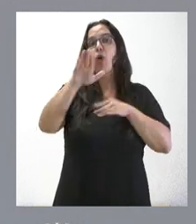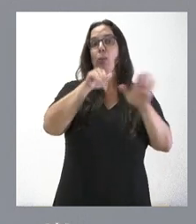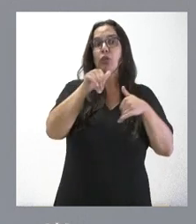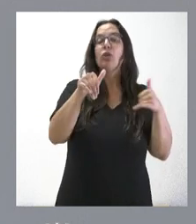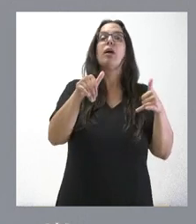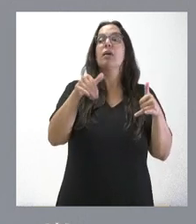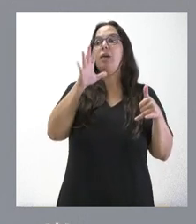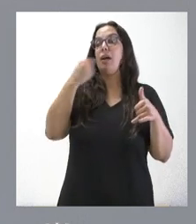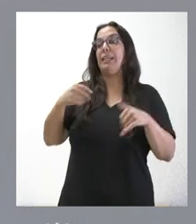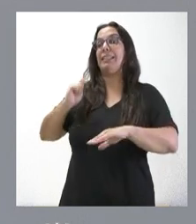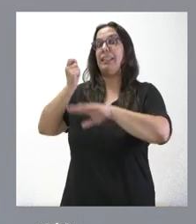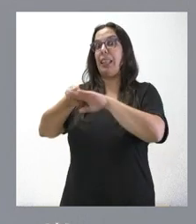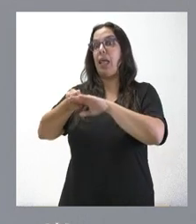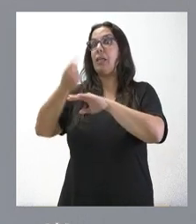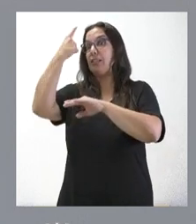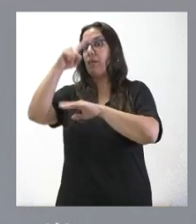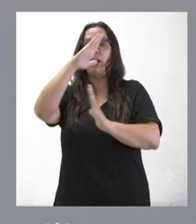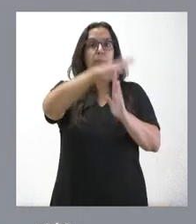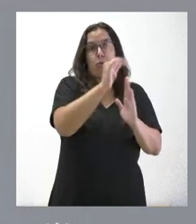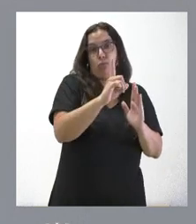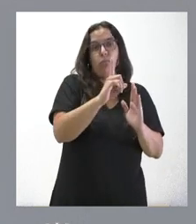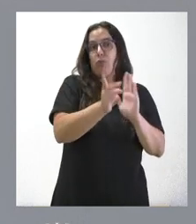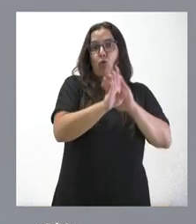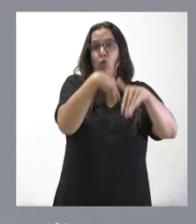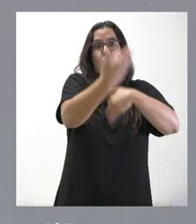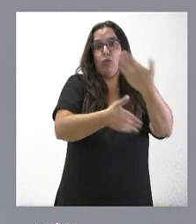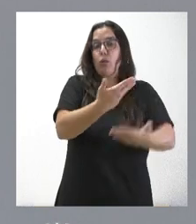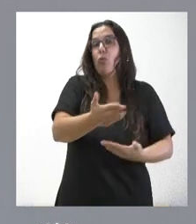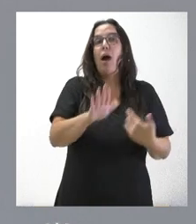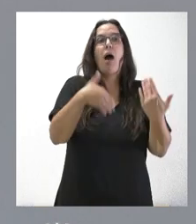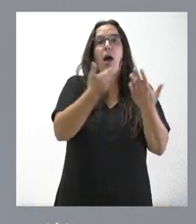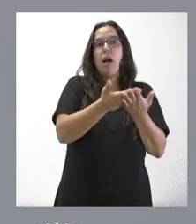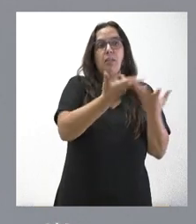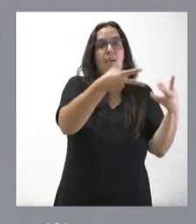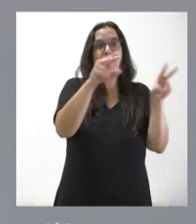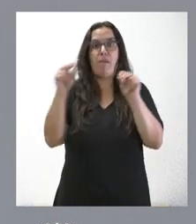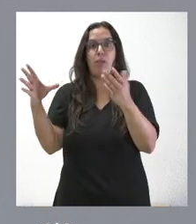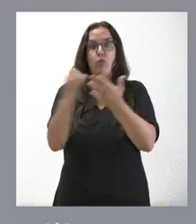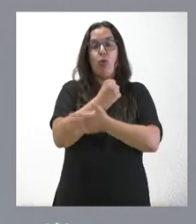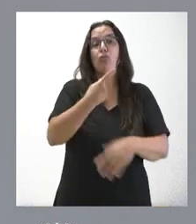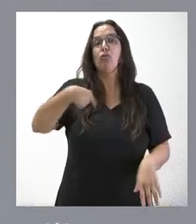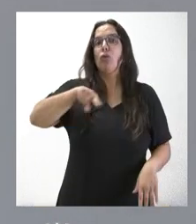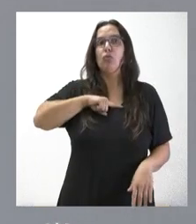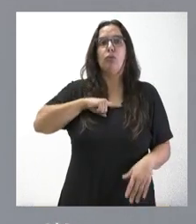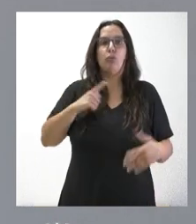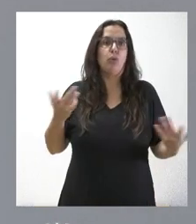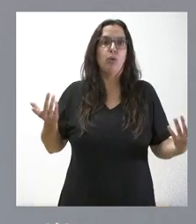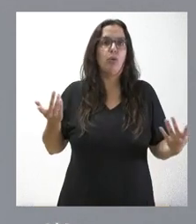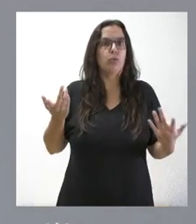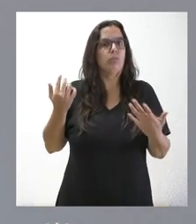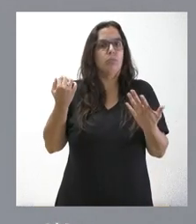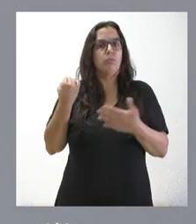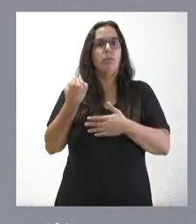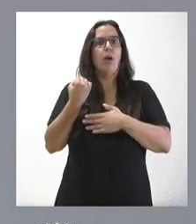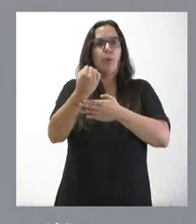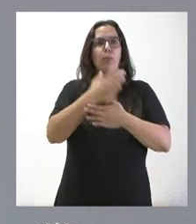que se conoce la sentencia, no se paran, continúan y siguen hasta su total resolución. Nosotros somos claramente partidarios de